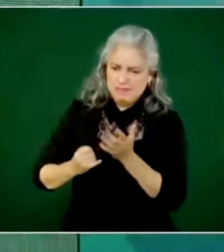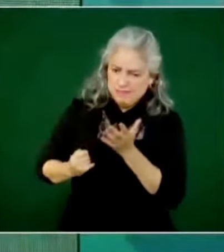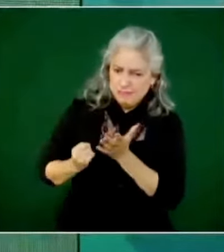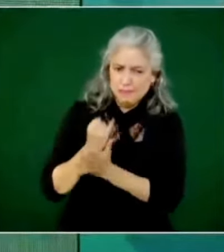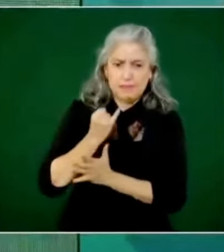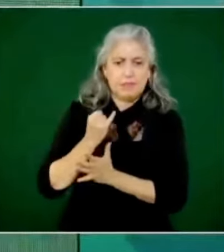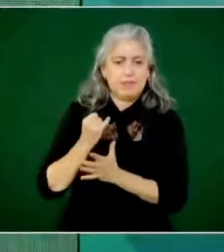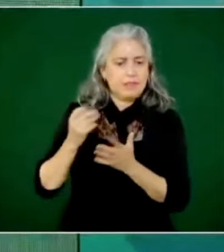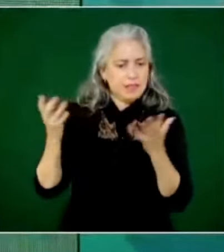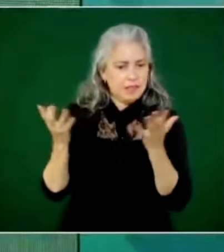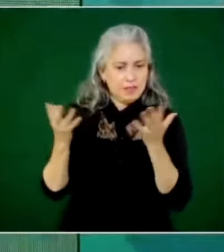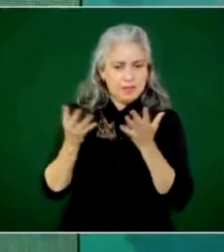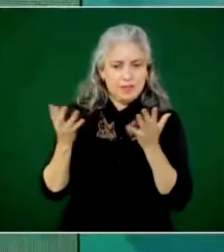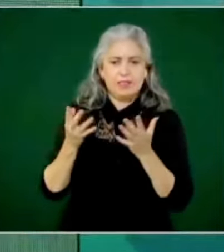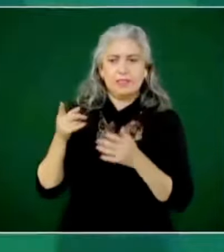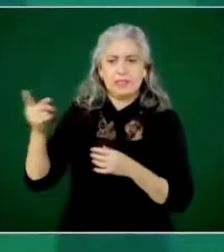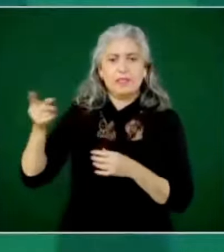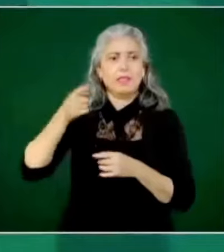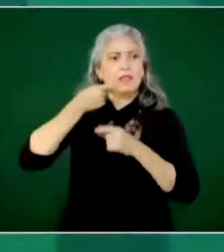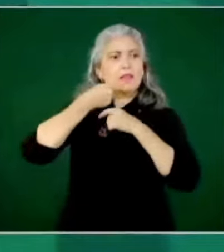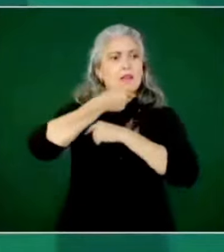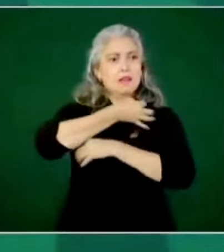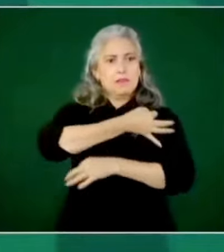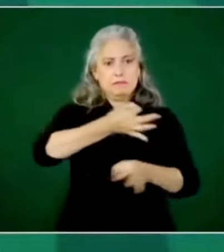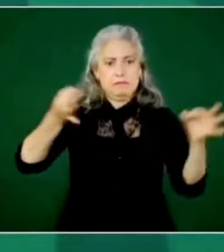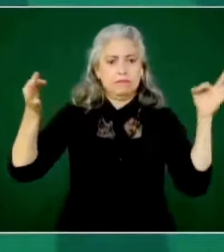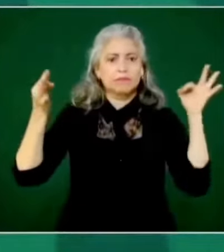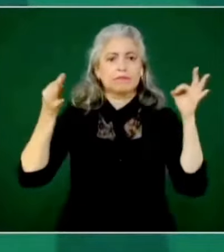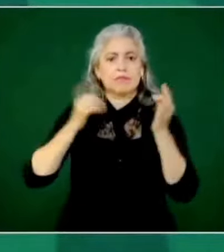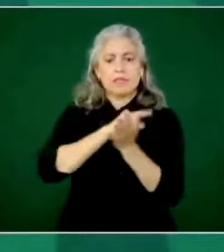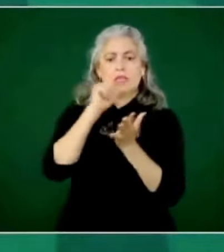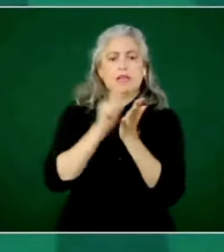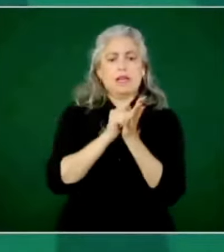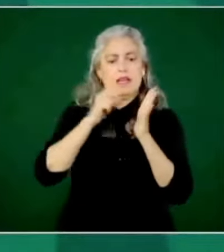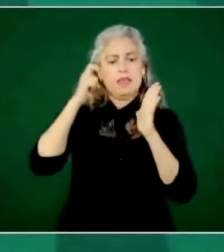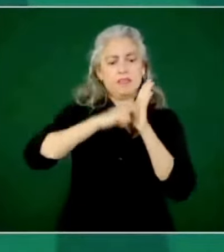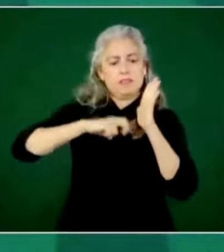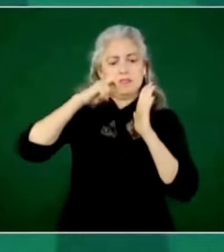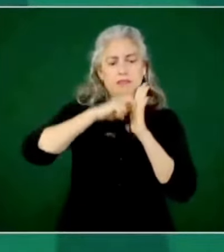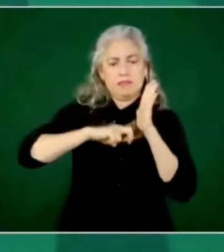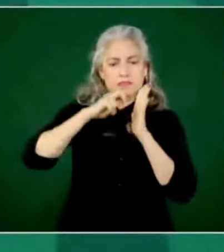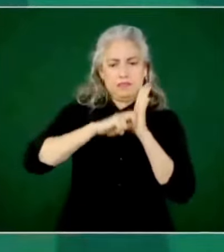proclama las históricas leyes de reformas